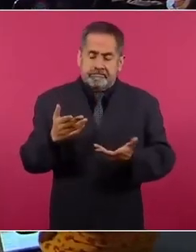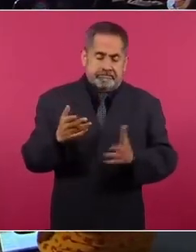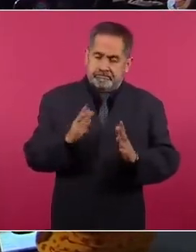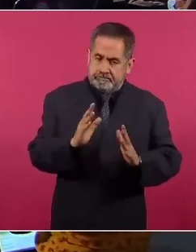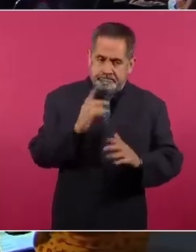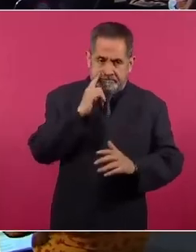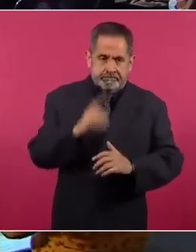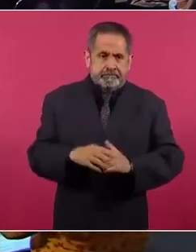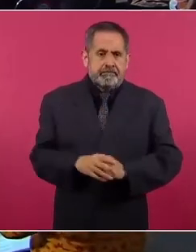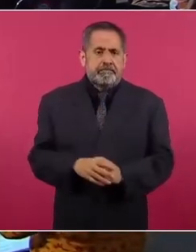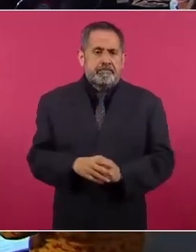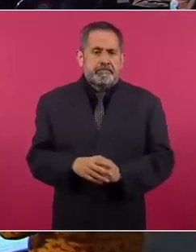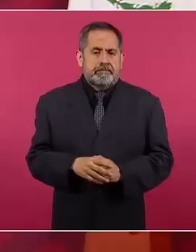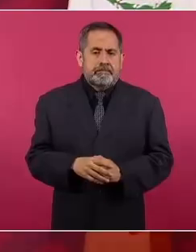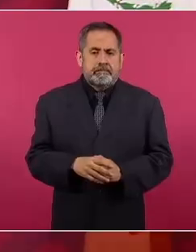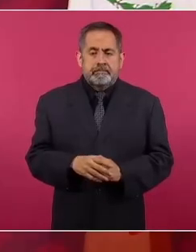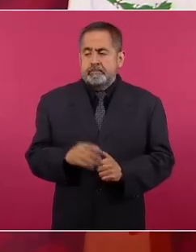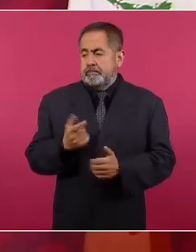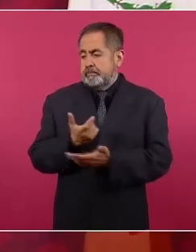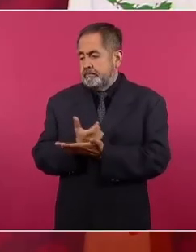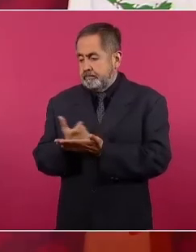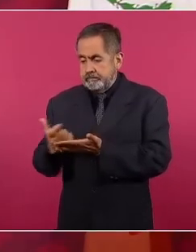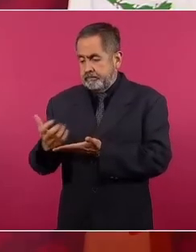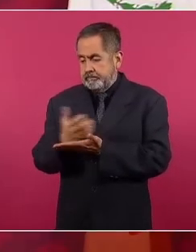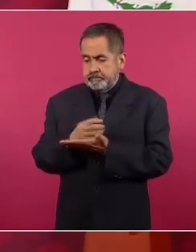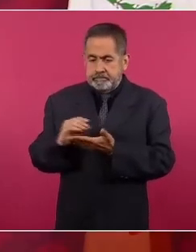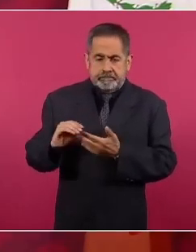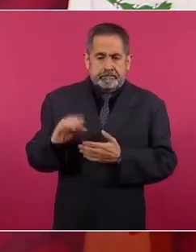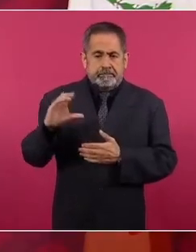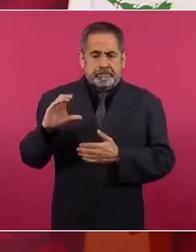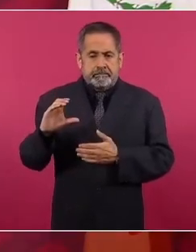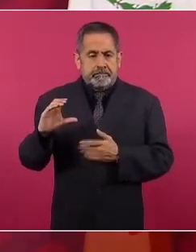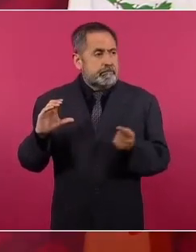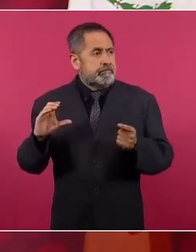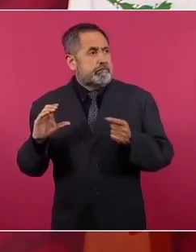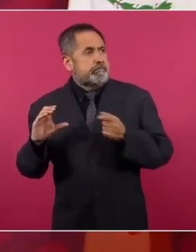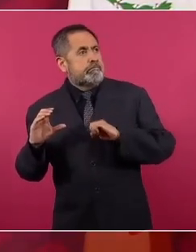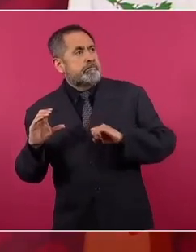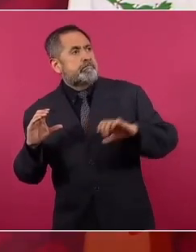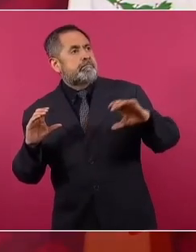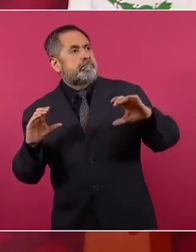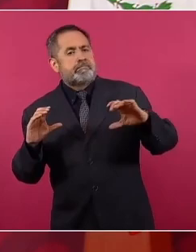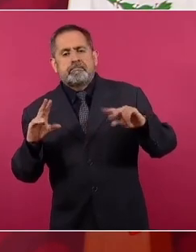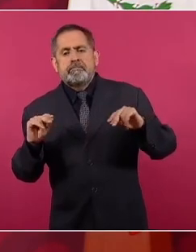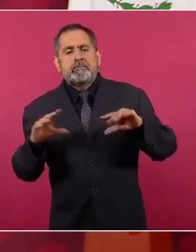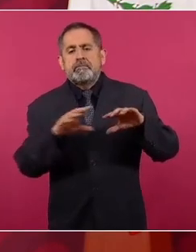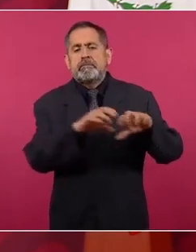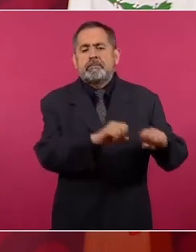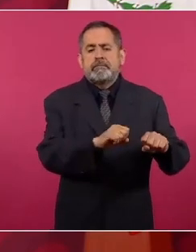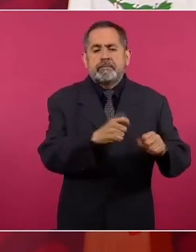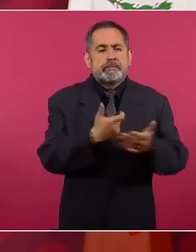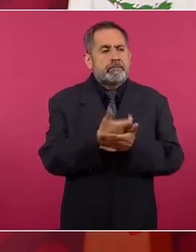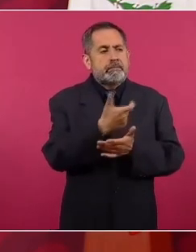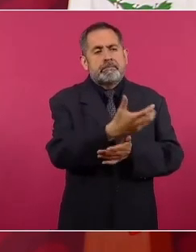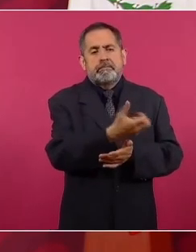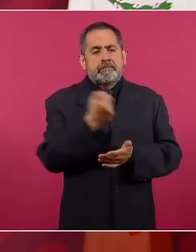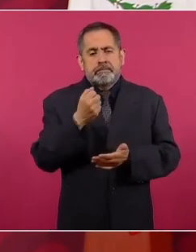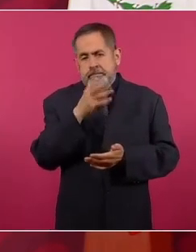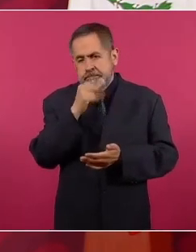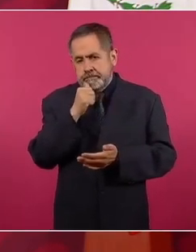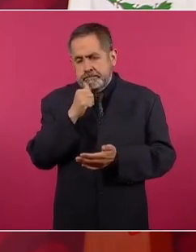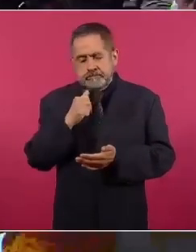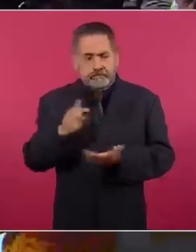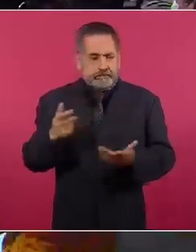salario. Puede tener más ingresos, pero si suben los precios se pierde poder.